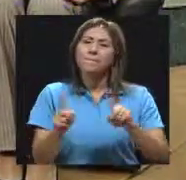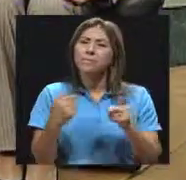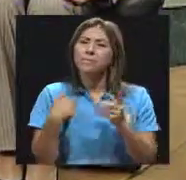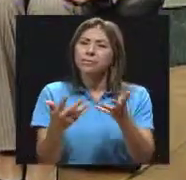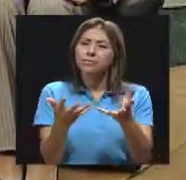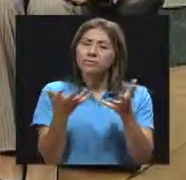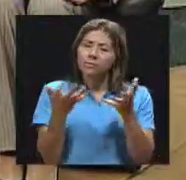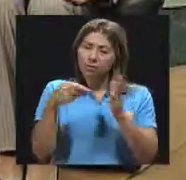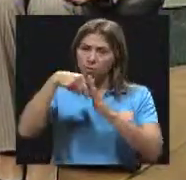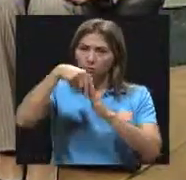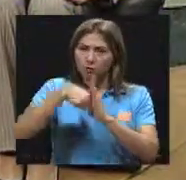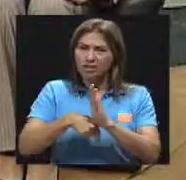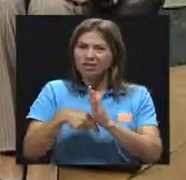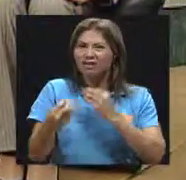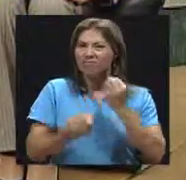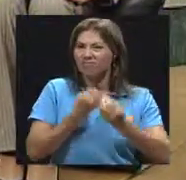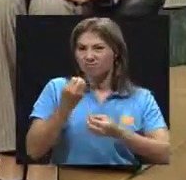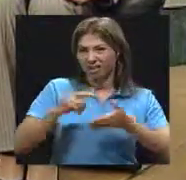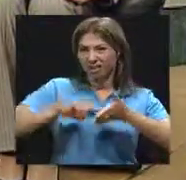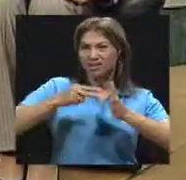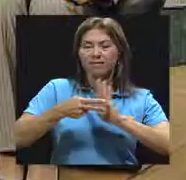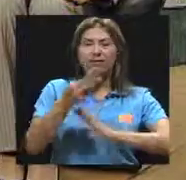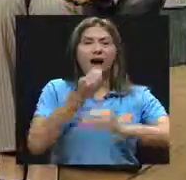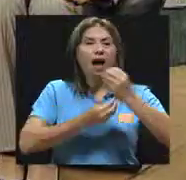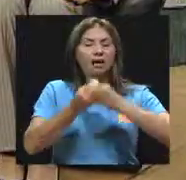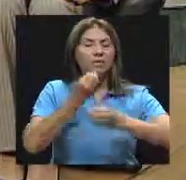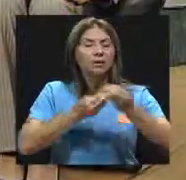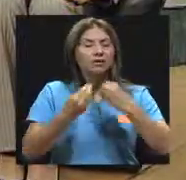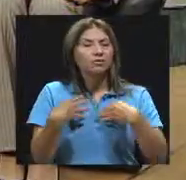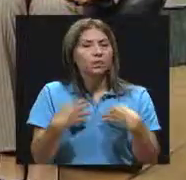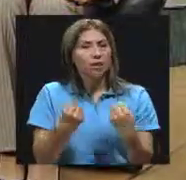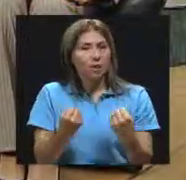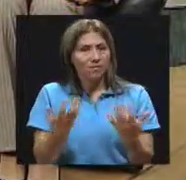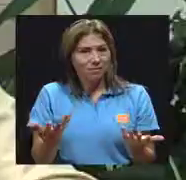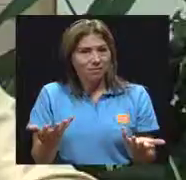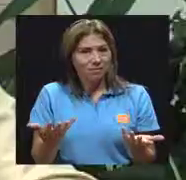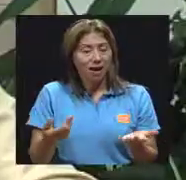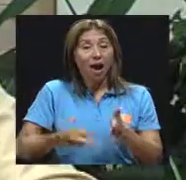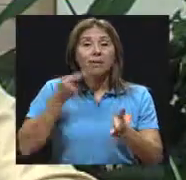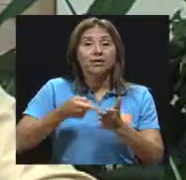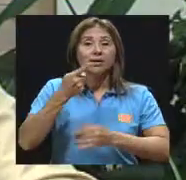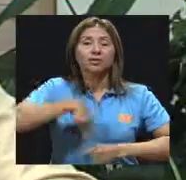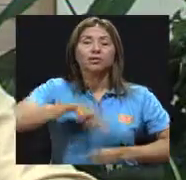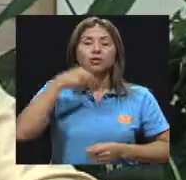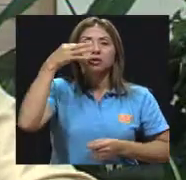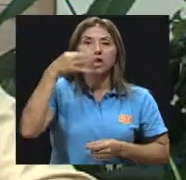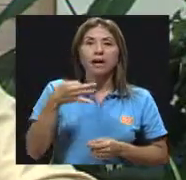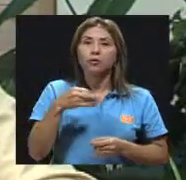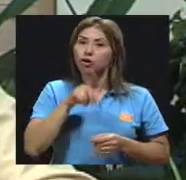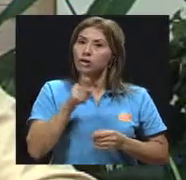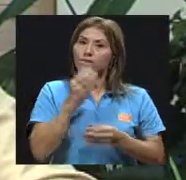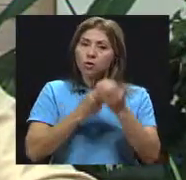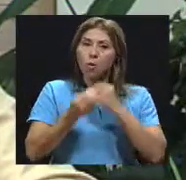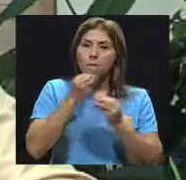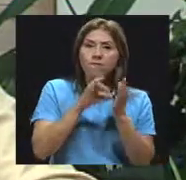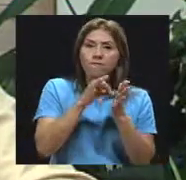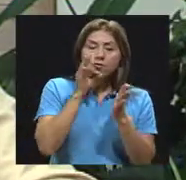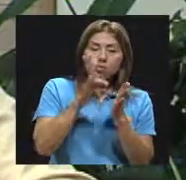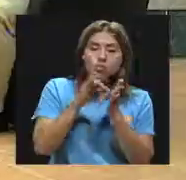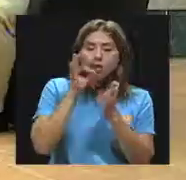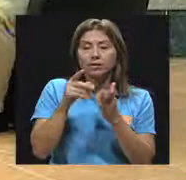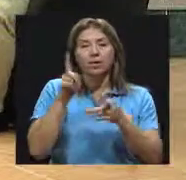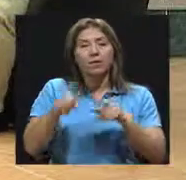más en esta alimentación, ¿qué significa una alimentación saludable? Porque a veces creemos que son solamente frutas, que son solamente